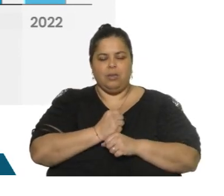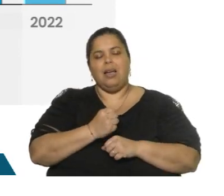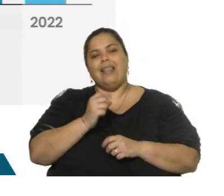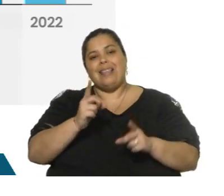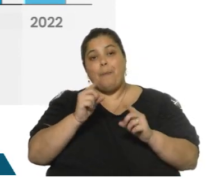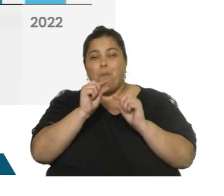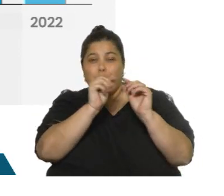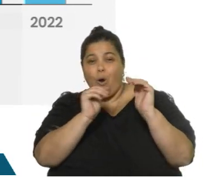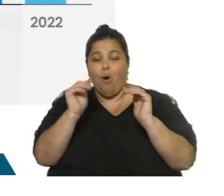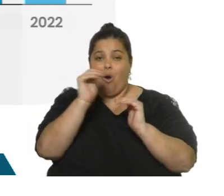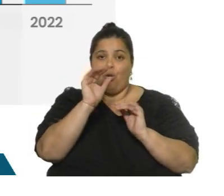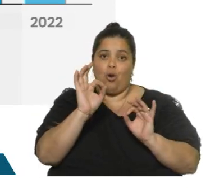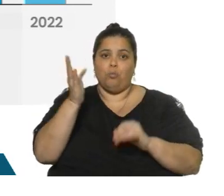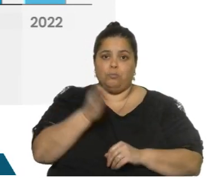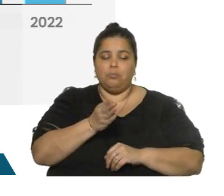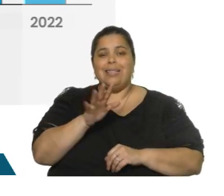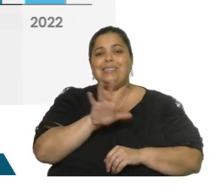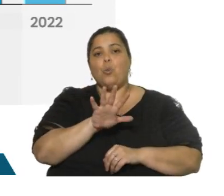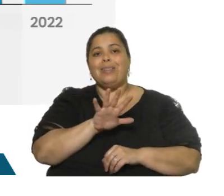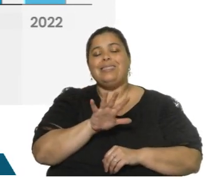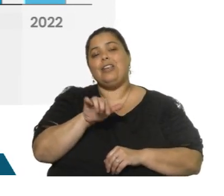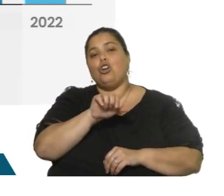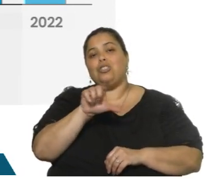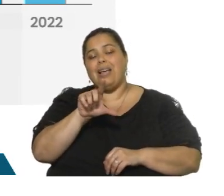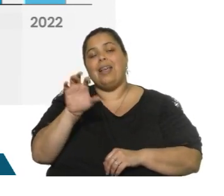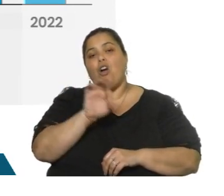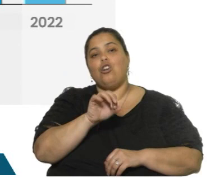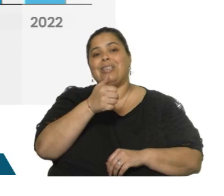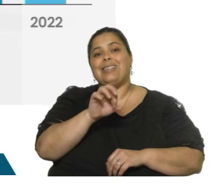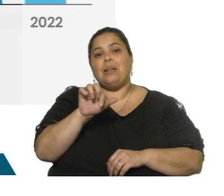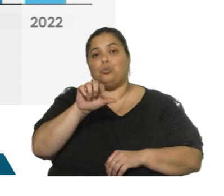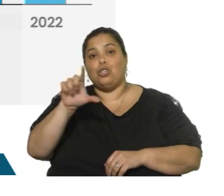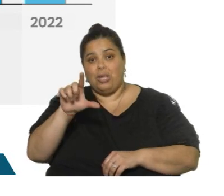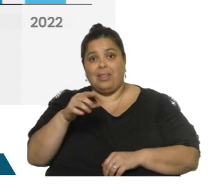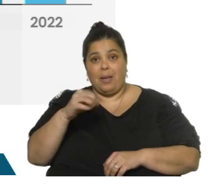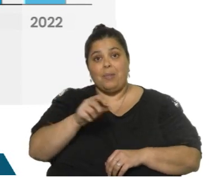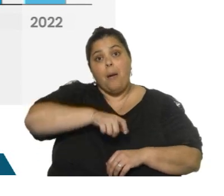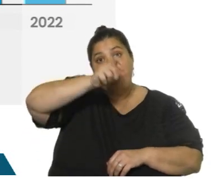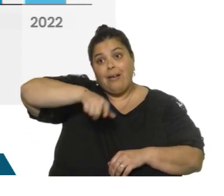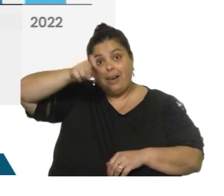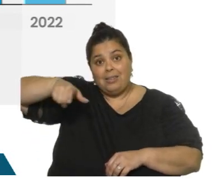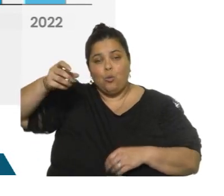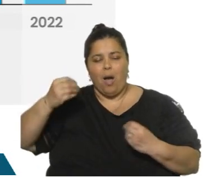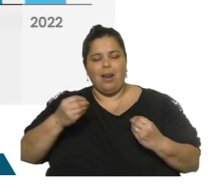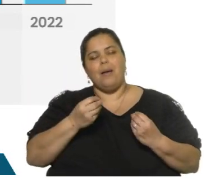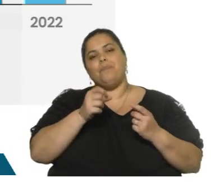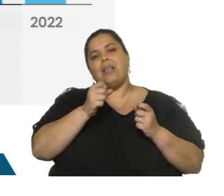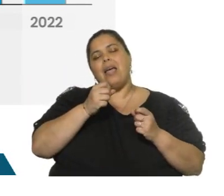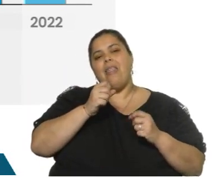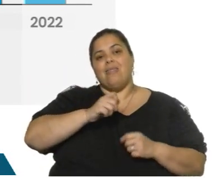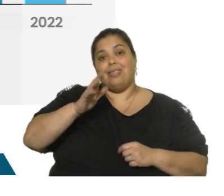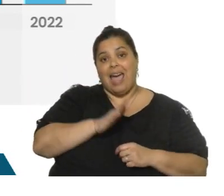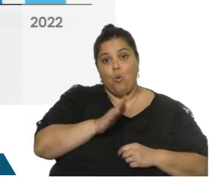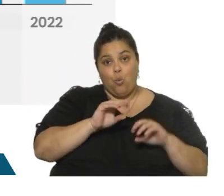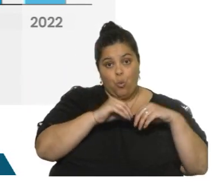encima en esos porcentajes que se ven allí, 55.7 y 60.7. Las barras son deuda bruta, la otra es deuda neta. Un poco